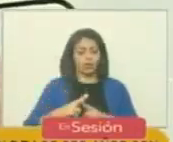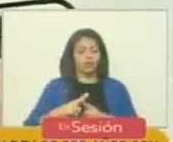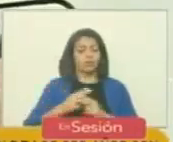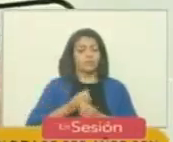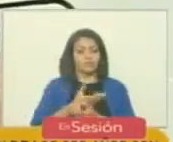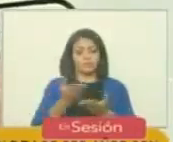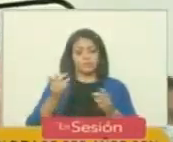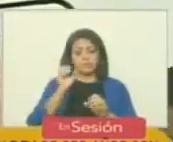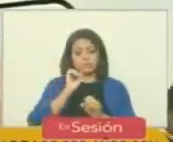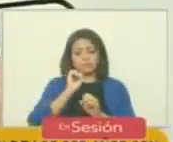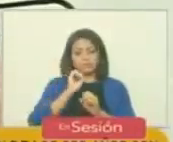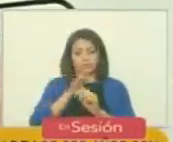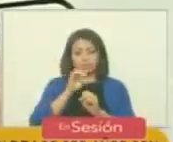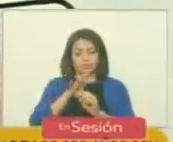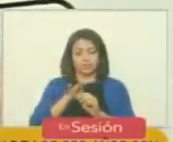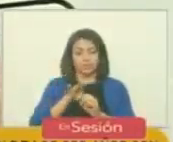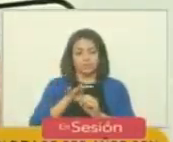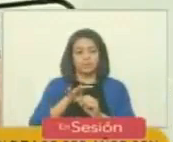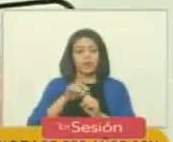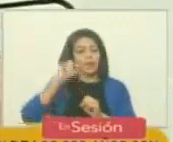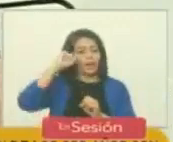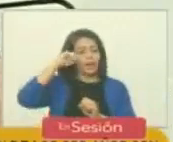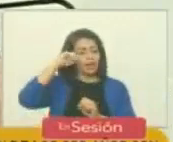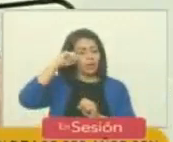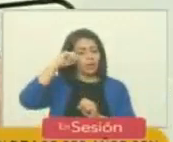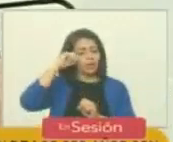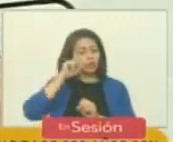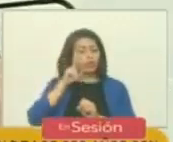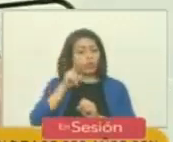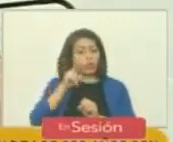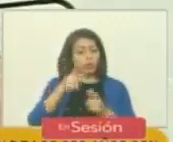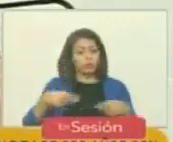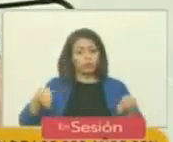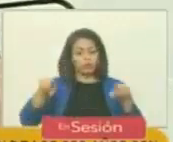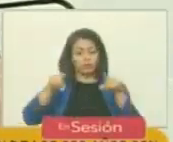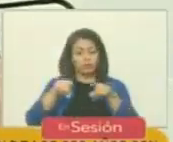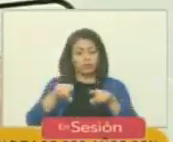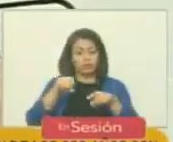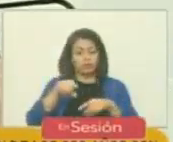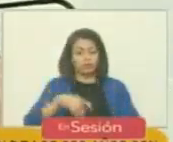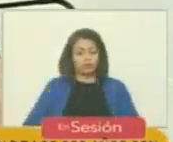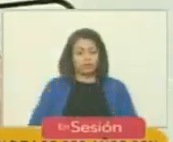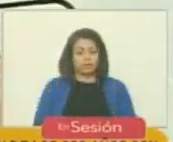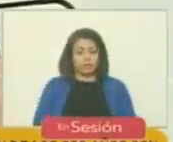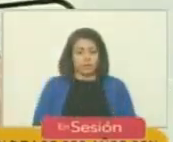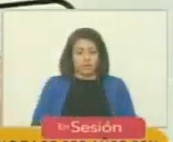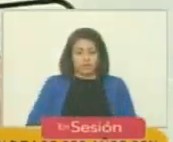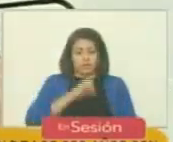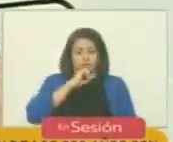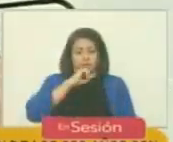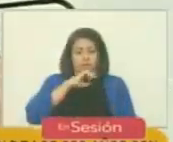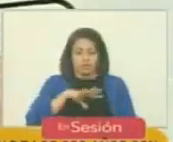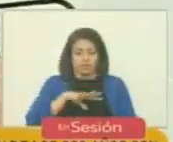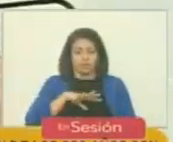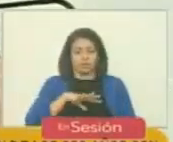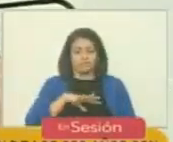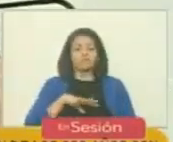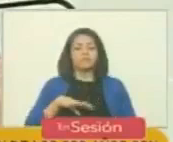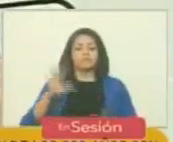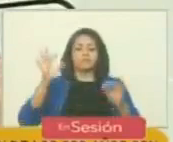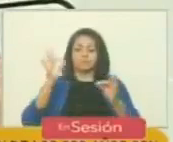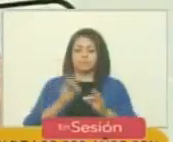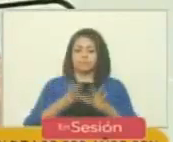dirigir estas palabras conmemorativas de dos sucesos, de sucesos históricos, de afortunada